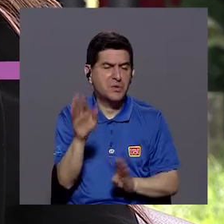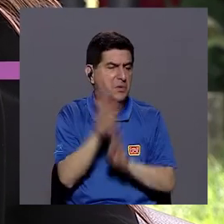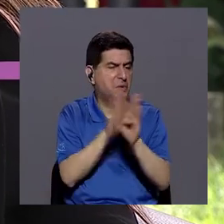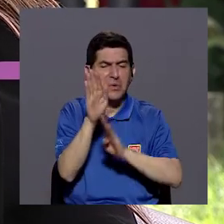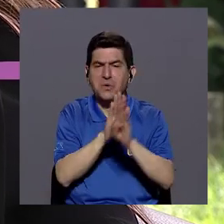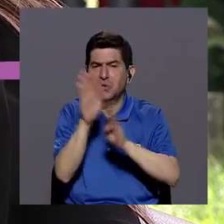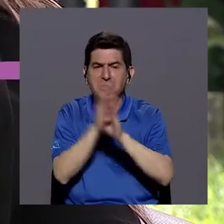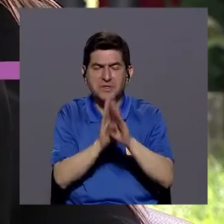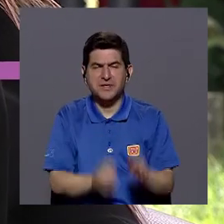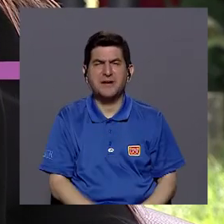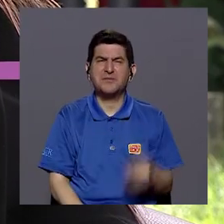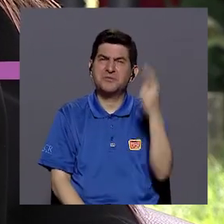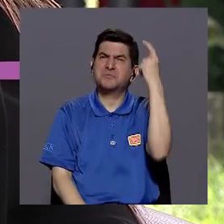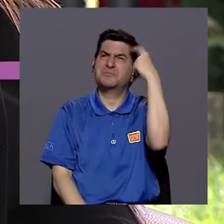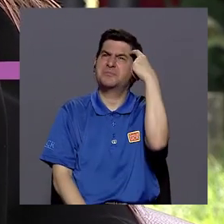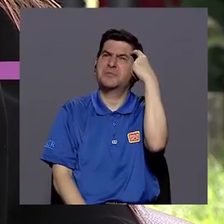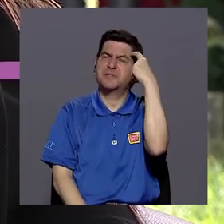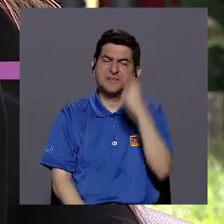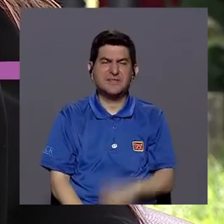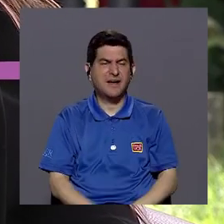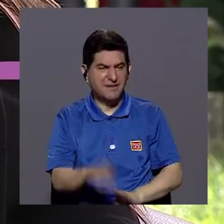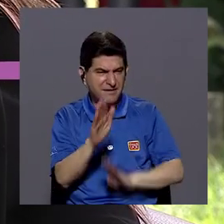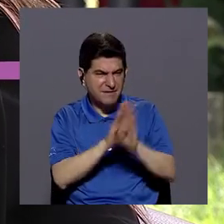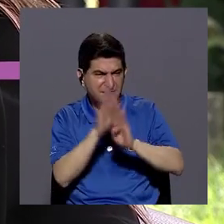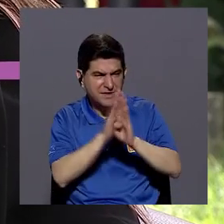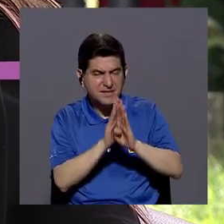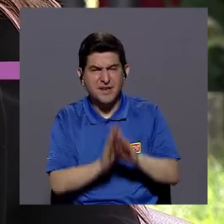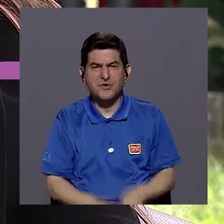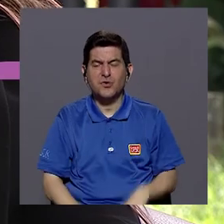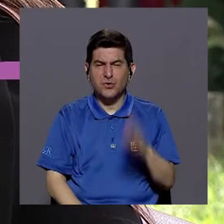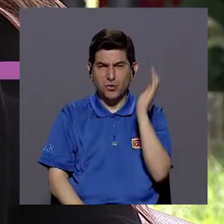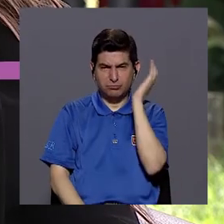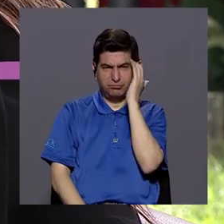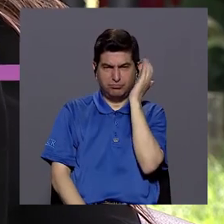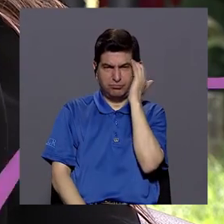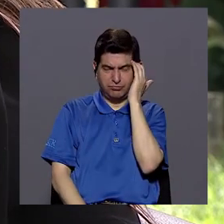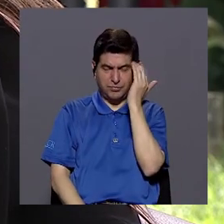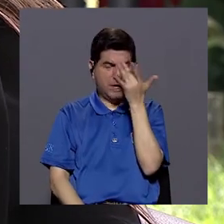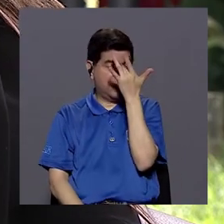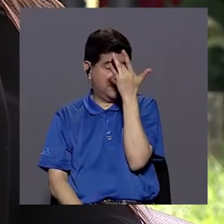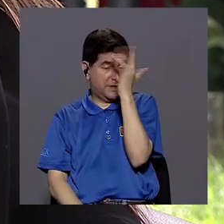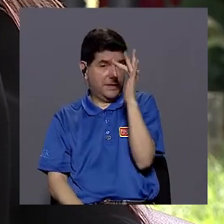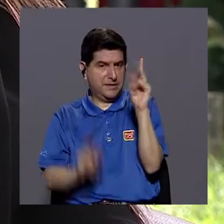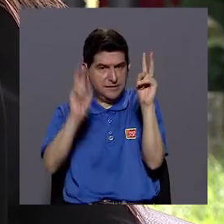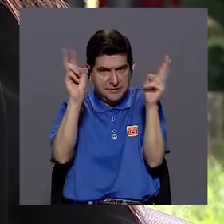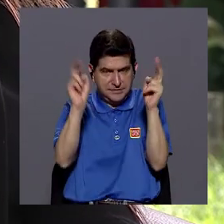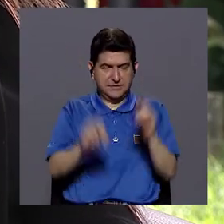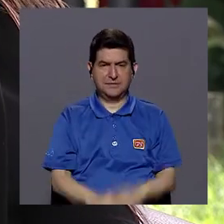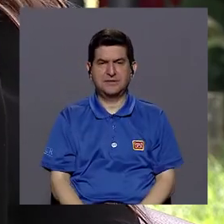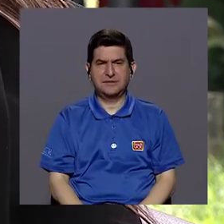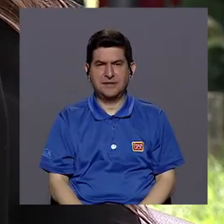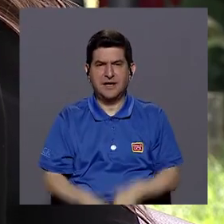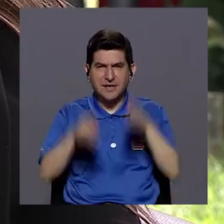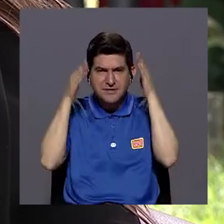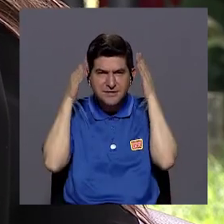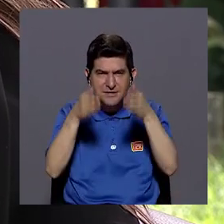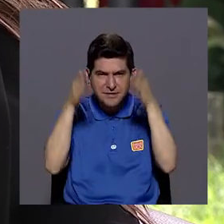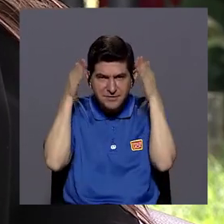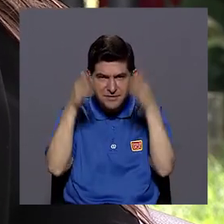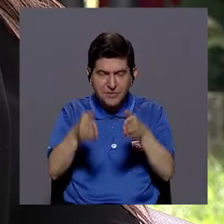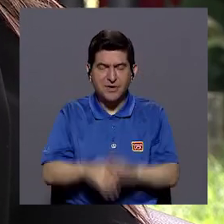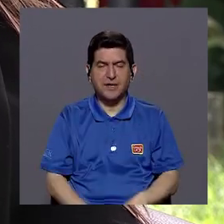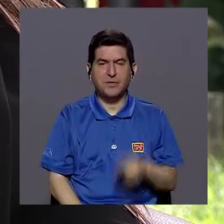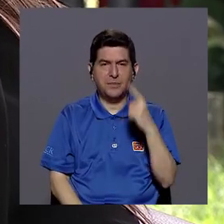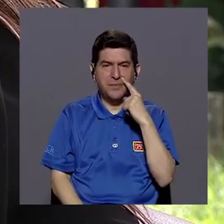desarrollo, ¿verdad? Porque siempre pensamos que la parte del desarrollo es el desarrollo cognitivo, lo que es la inteligencia, ¿verdad? Entonces nos enfocamos